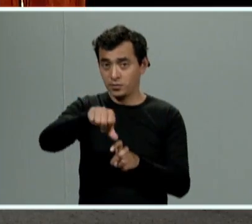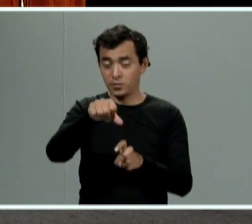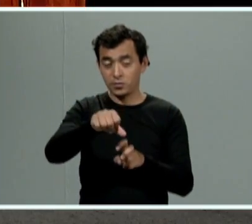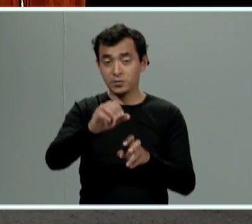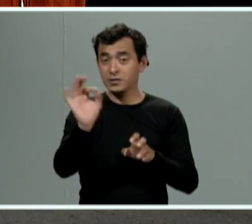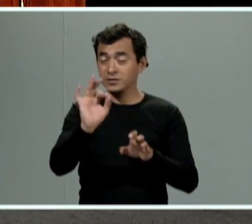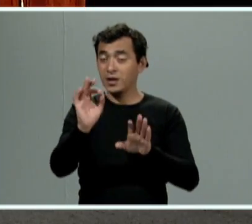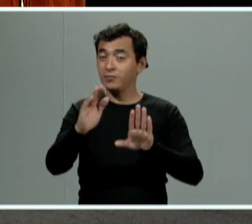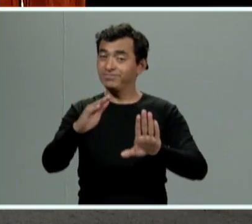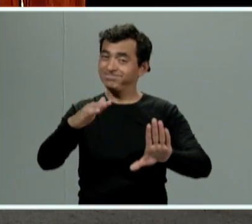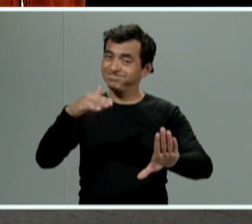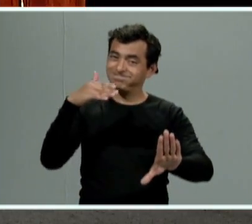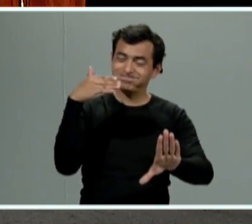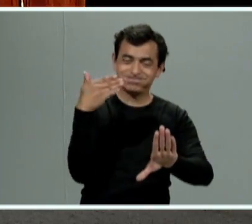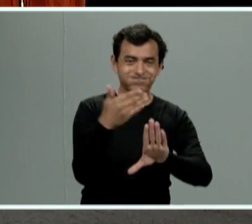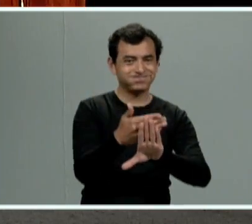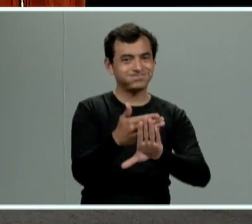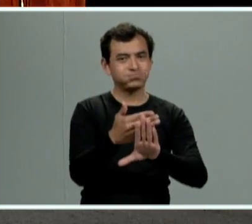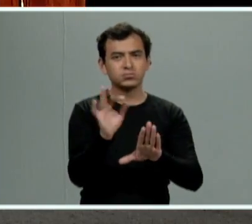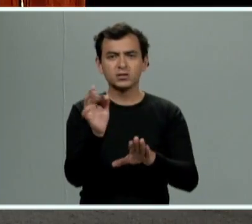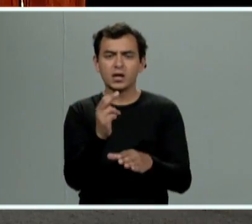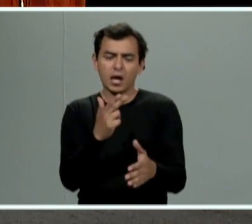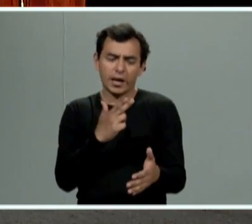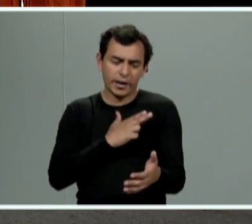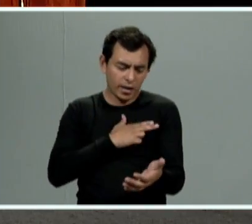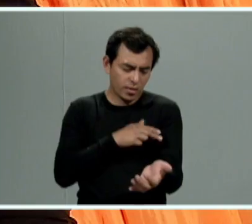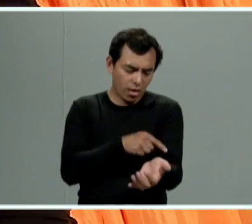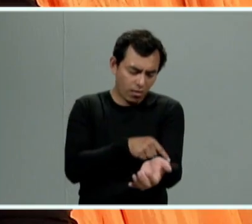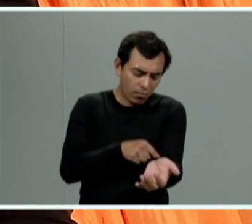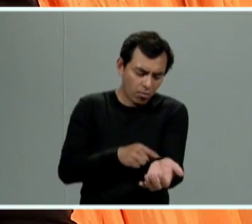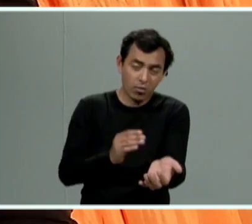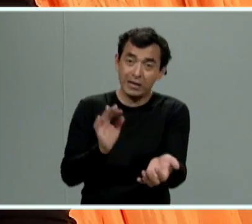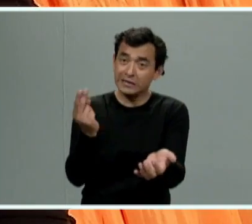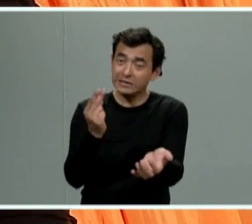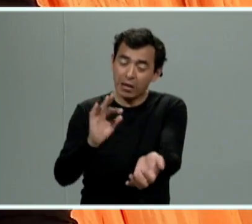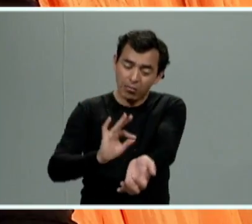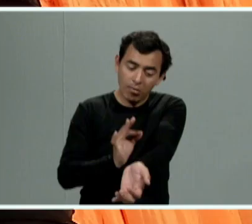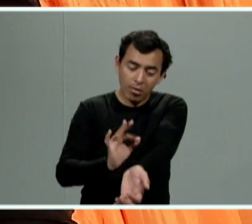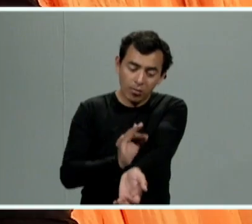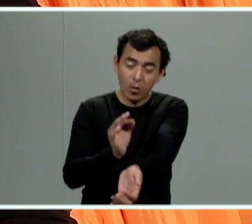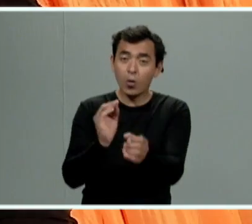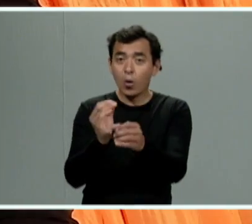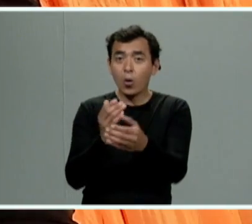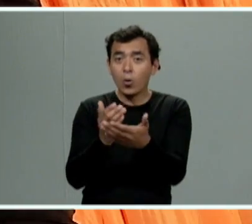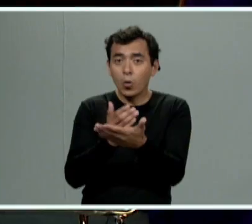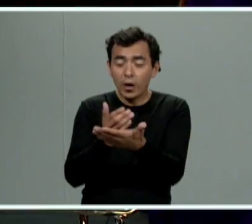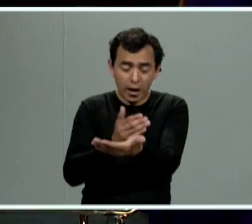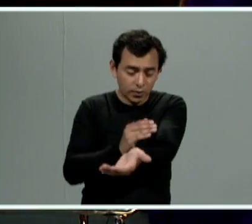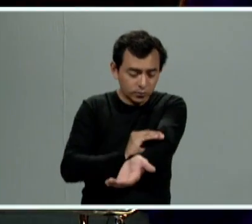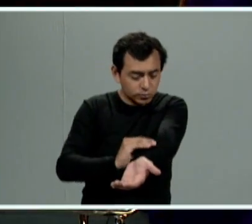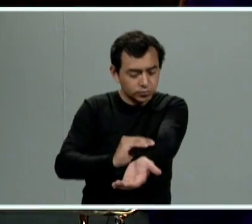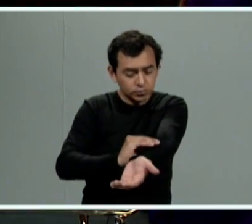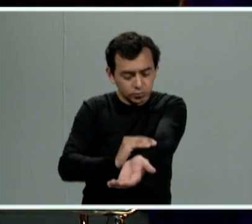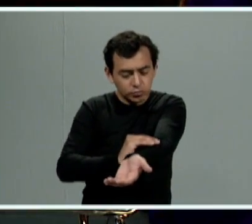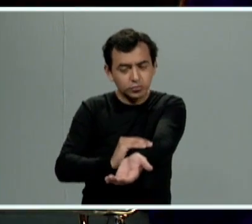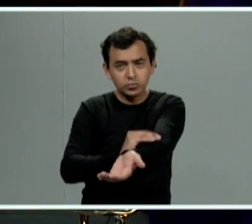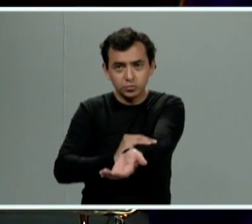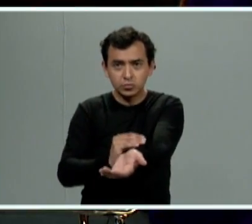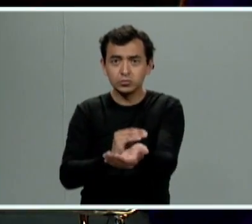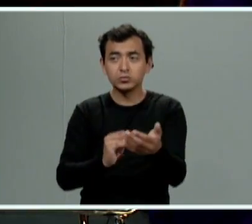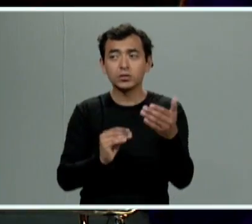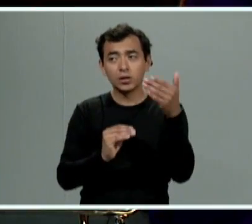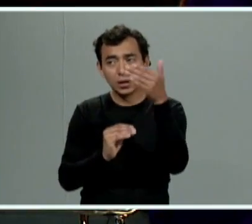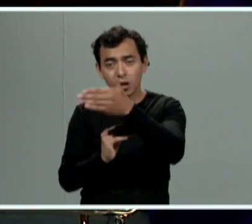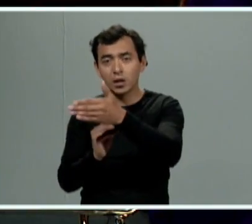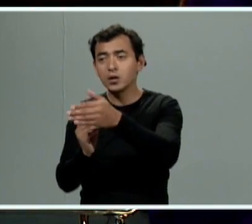violencia física que lleve tal vez una herida necesita sutura necesita curación se canaliza al hospital a la clínica